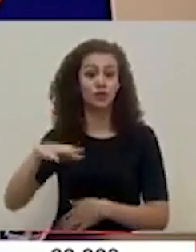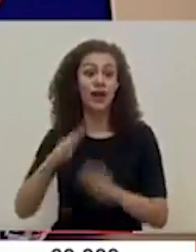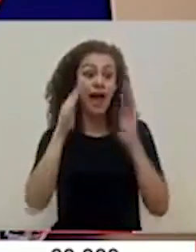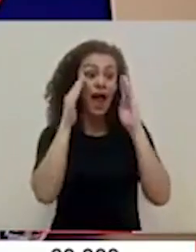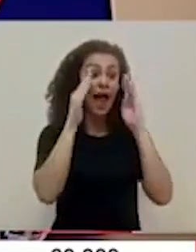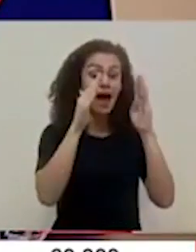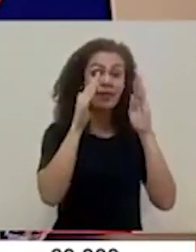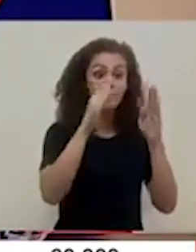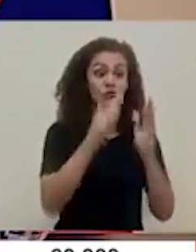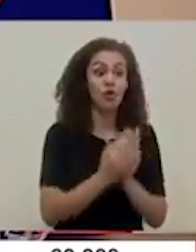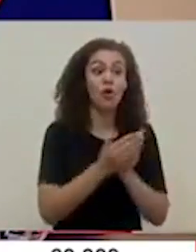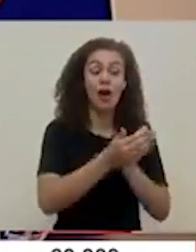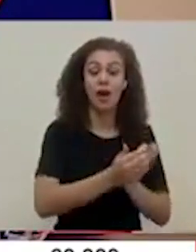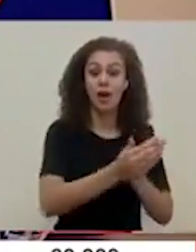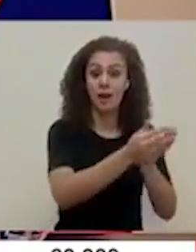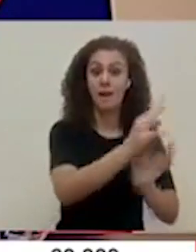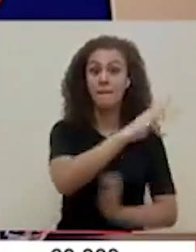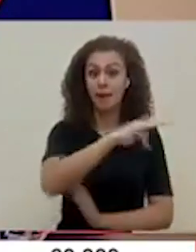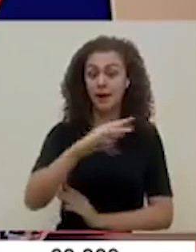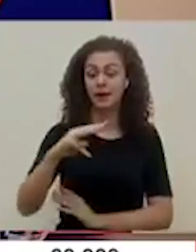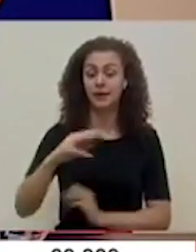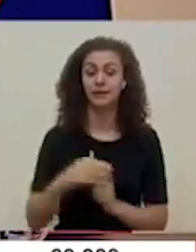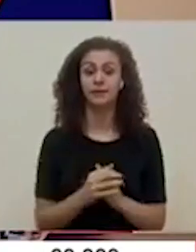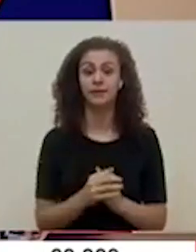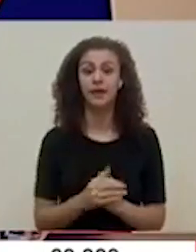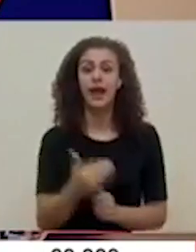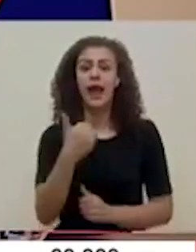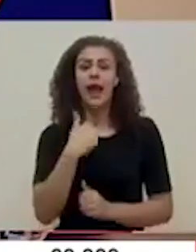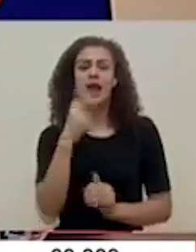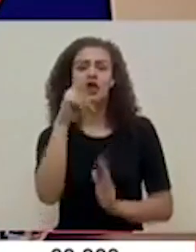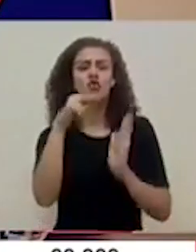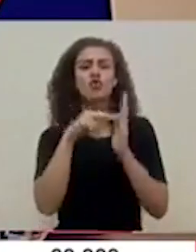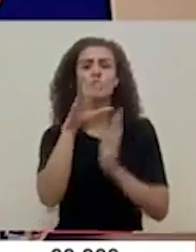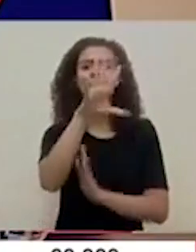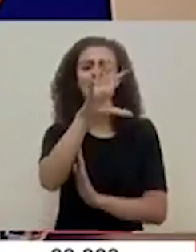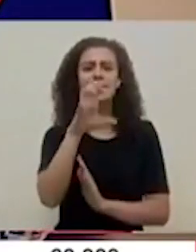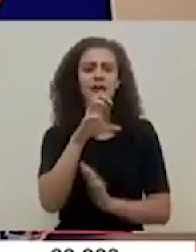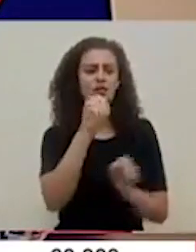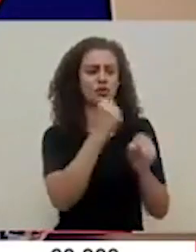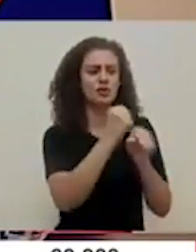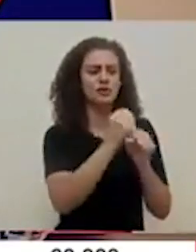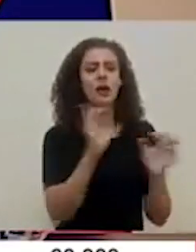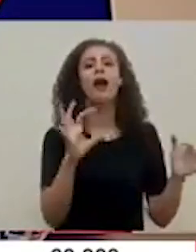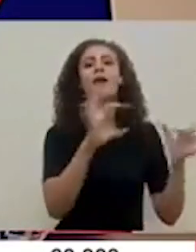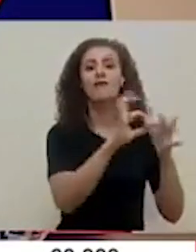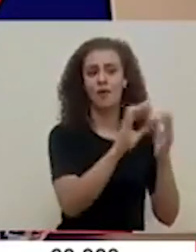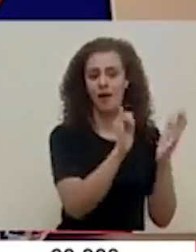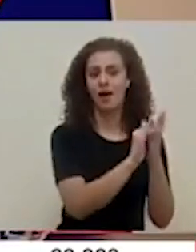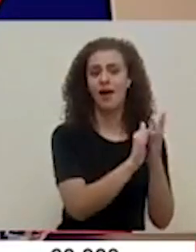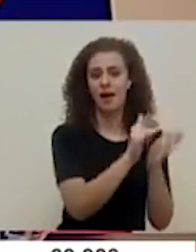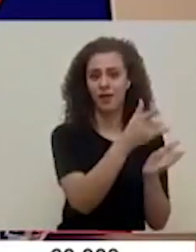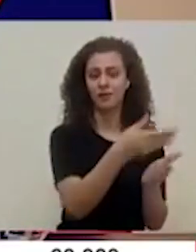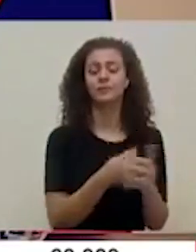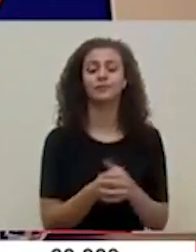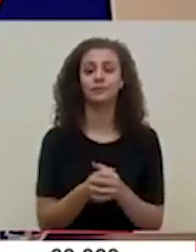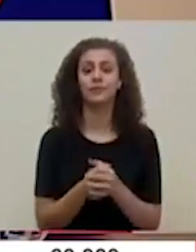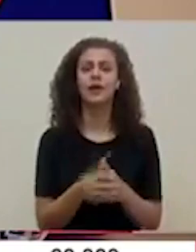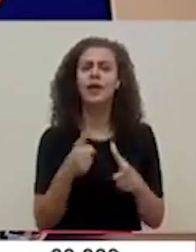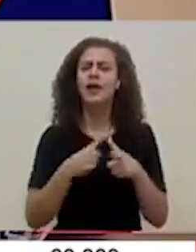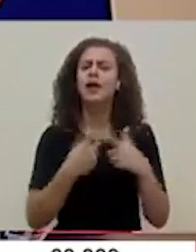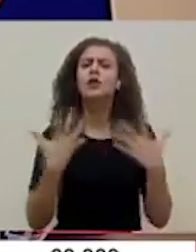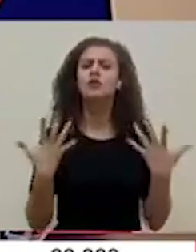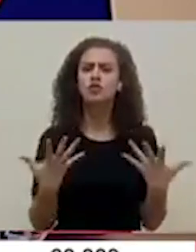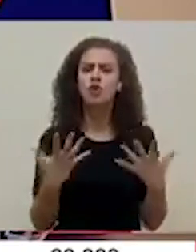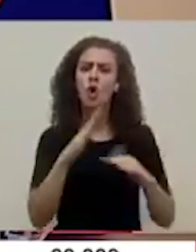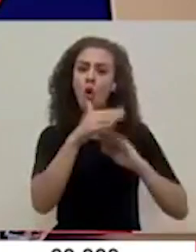de marinas, por ejemplo, hay 2.500 puestos de trabajo relacionados. Entonces,